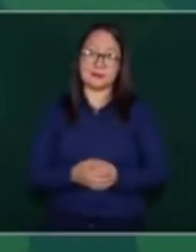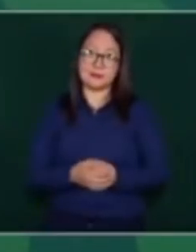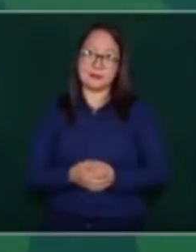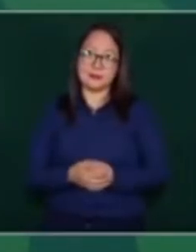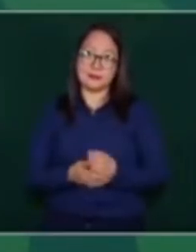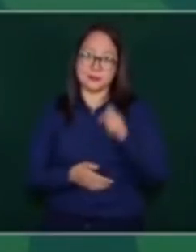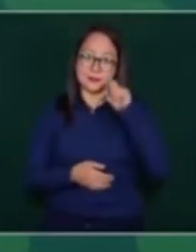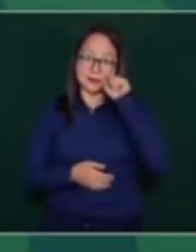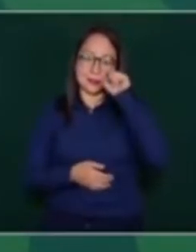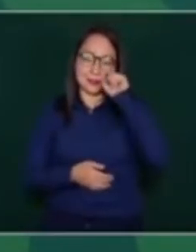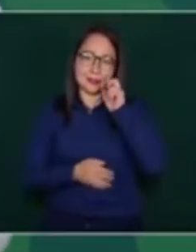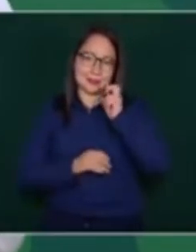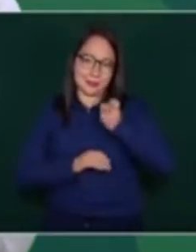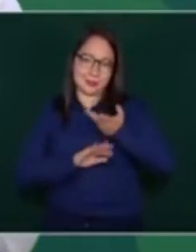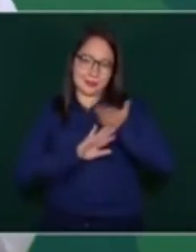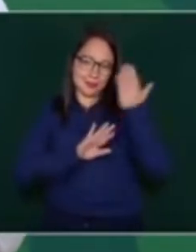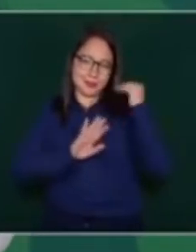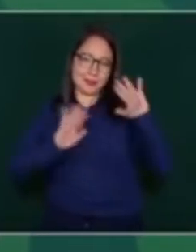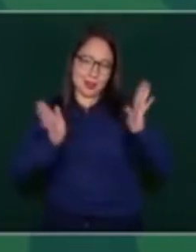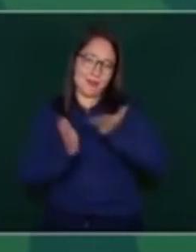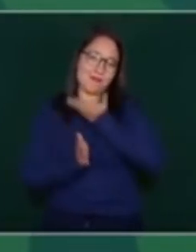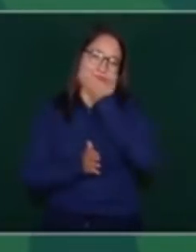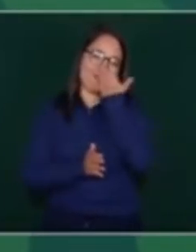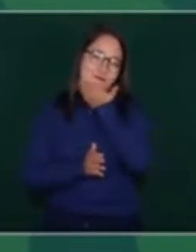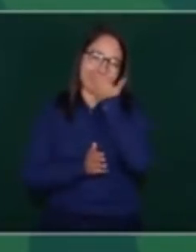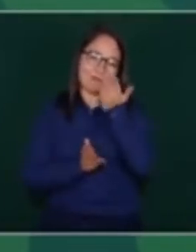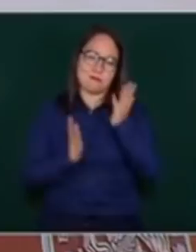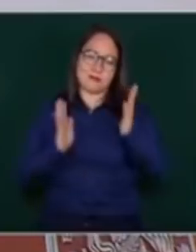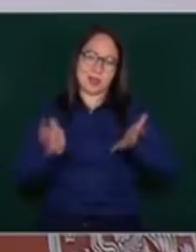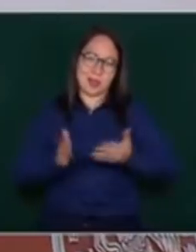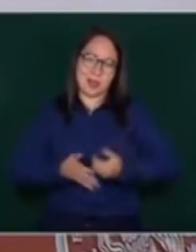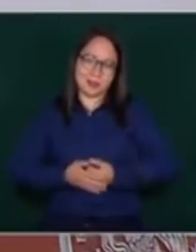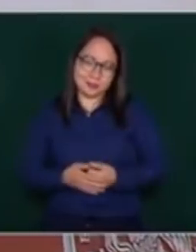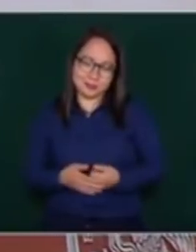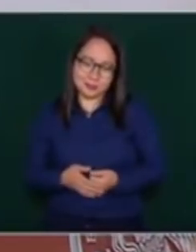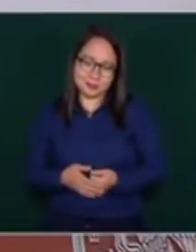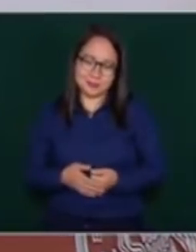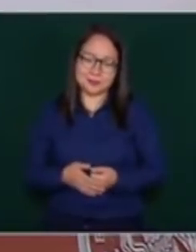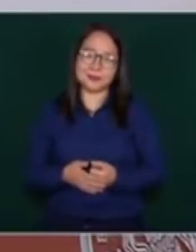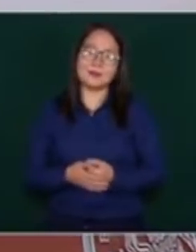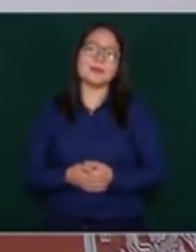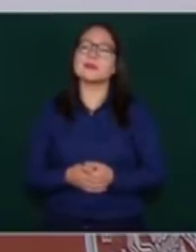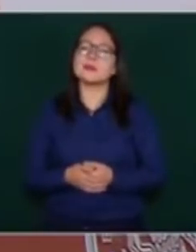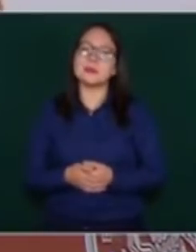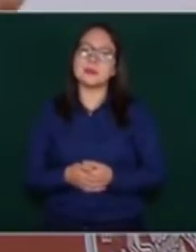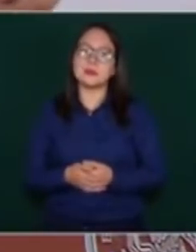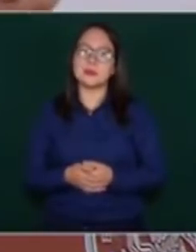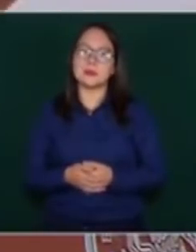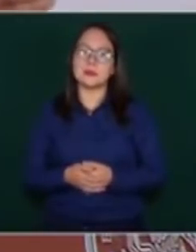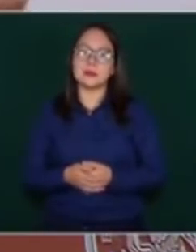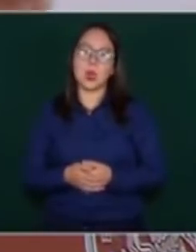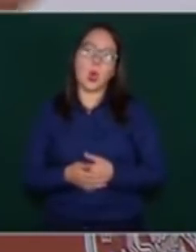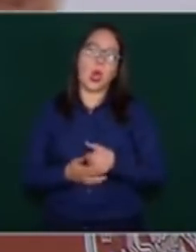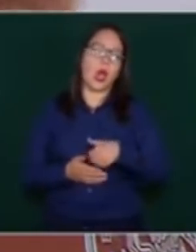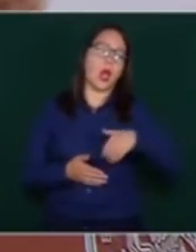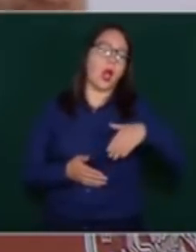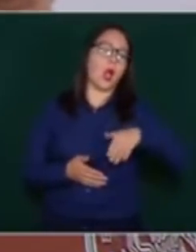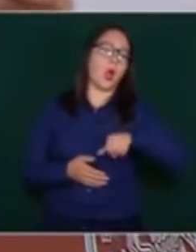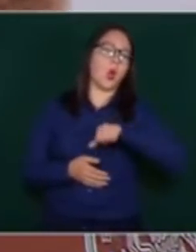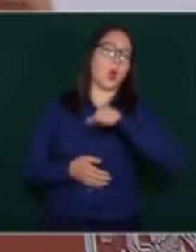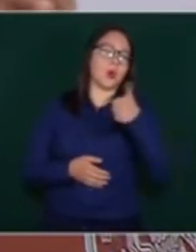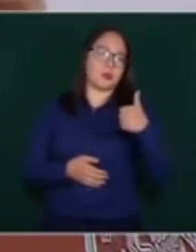como iniciaron otra campaña, quiero